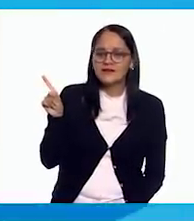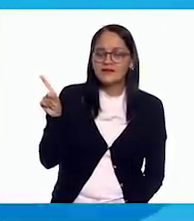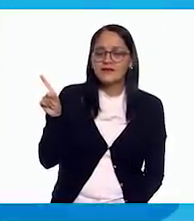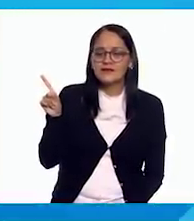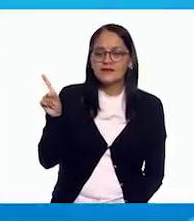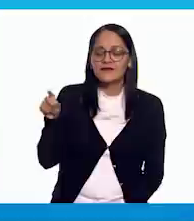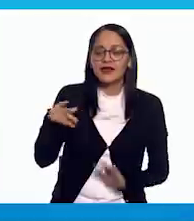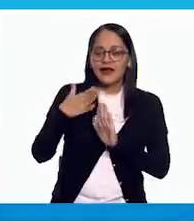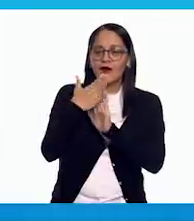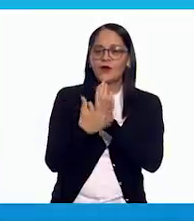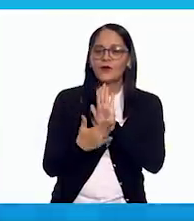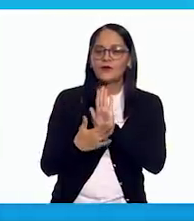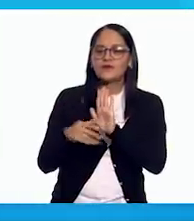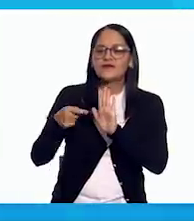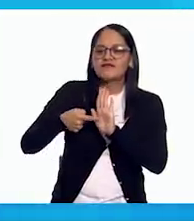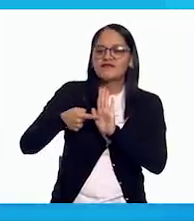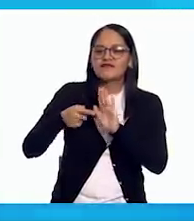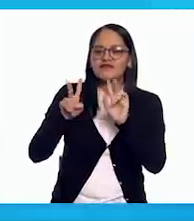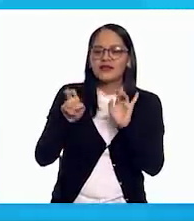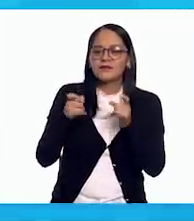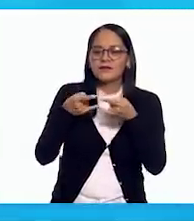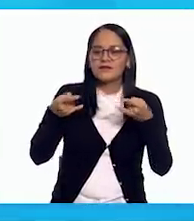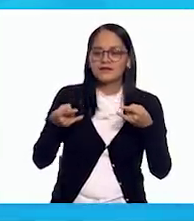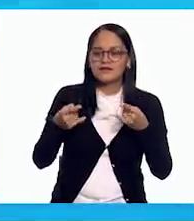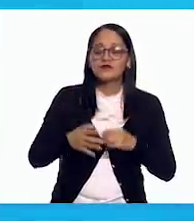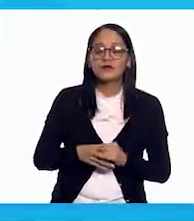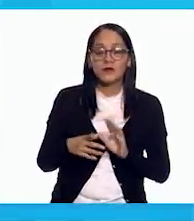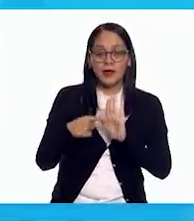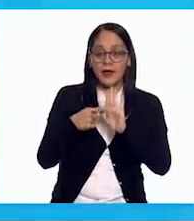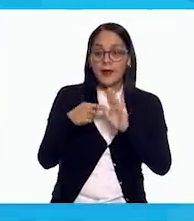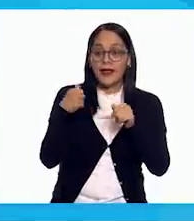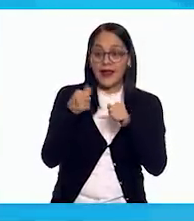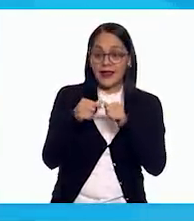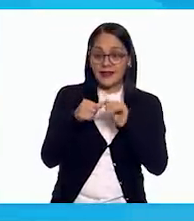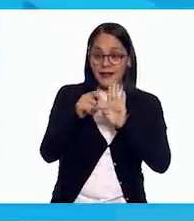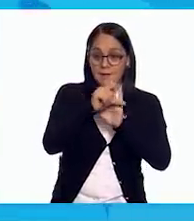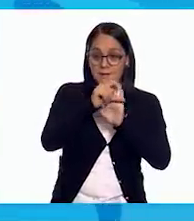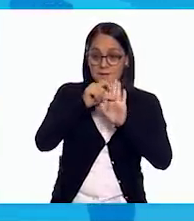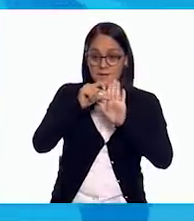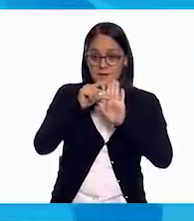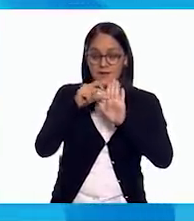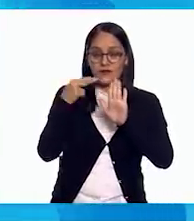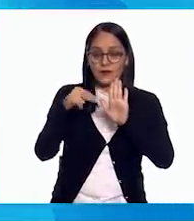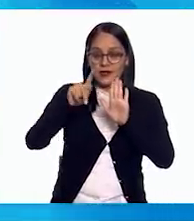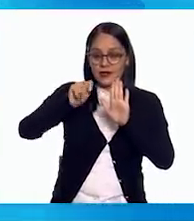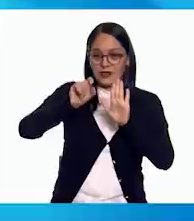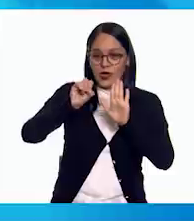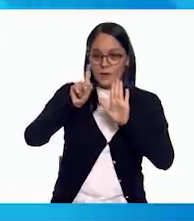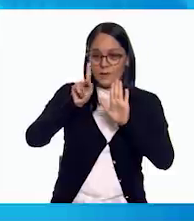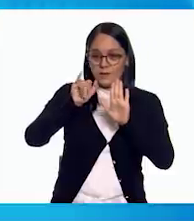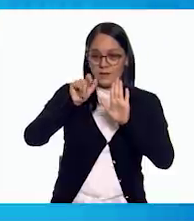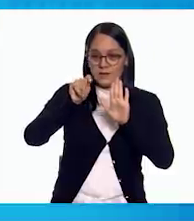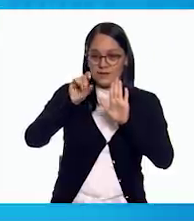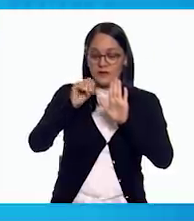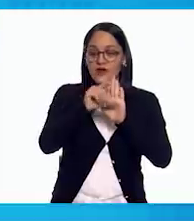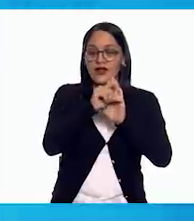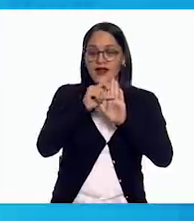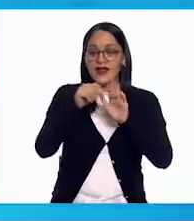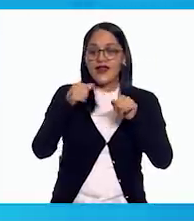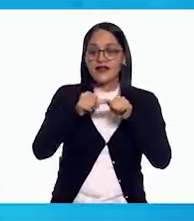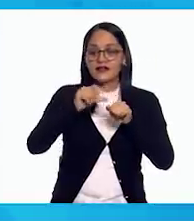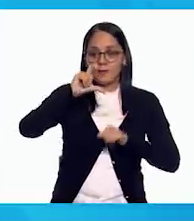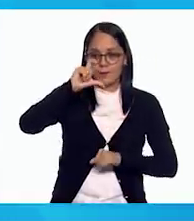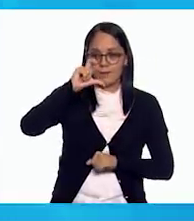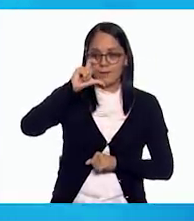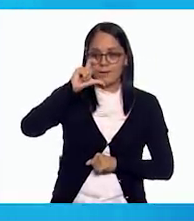portada del cuento? A ver. primera palabra está escrita con... en el cuento, mayúsculas.